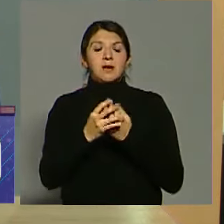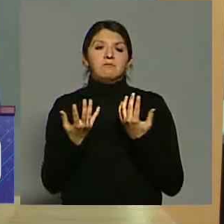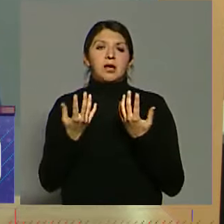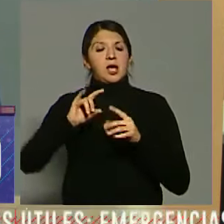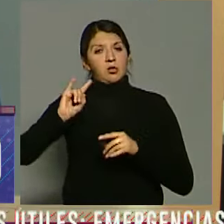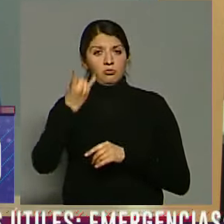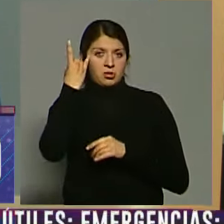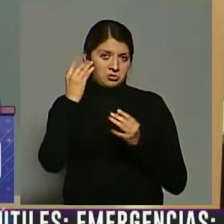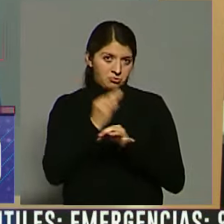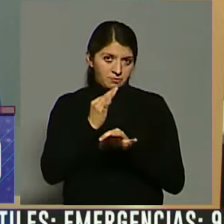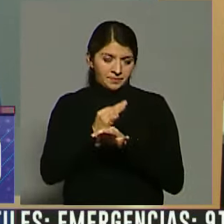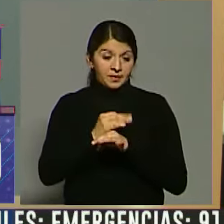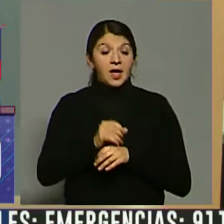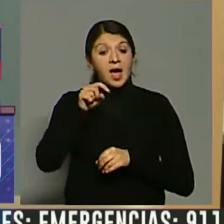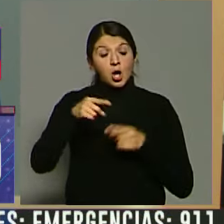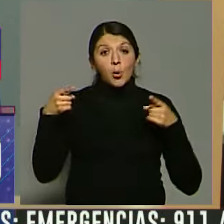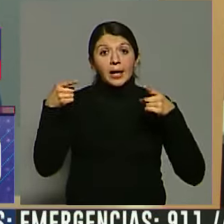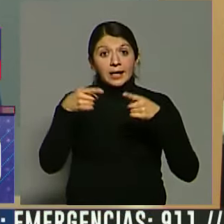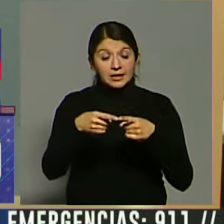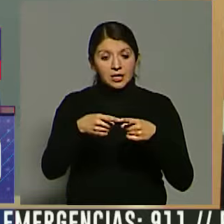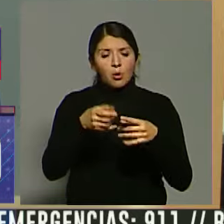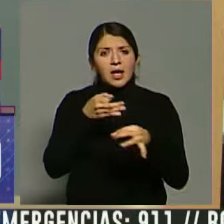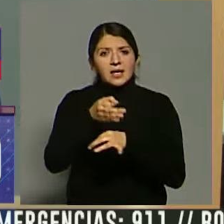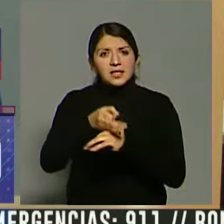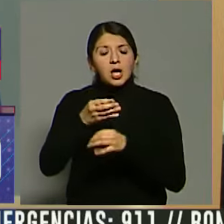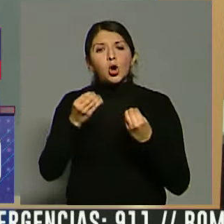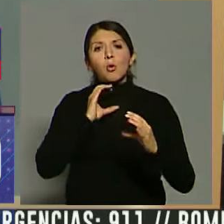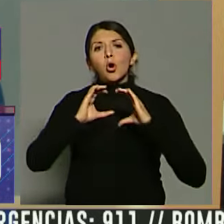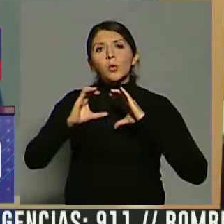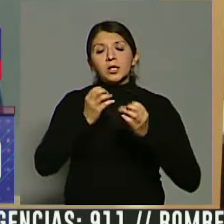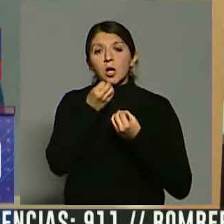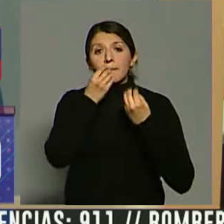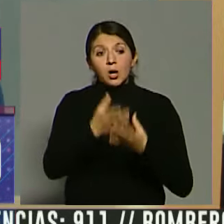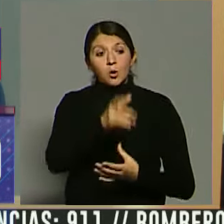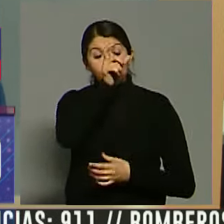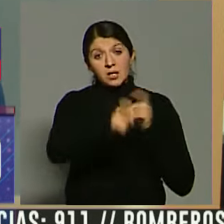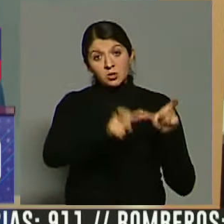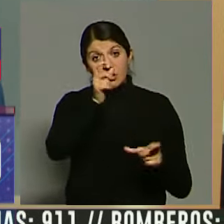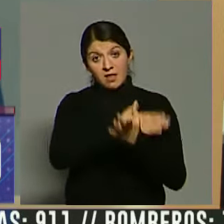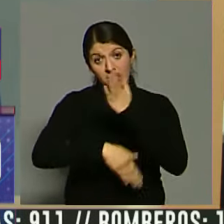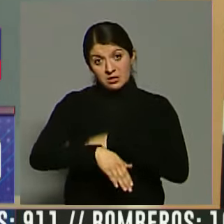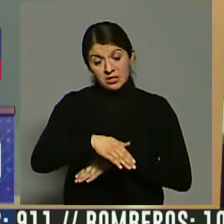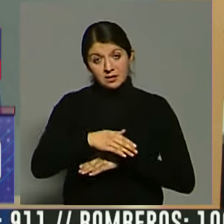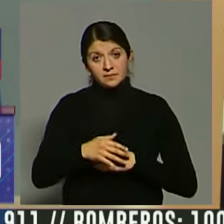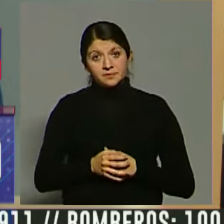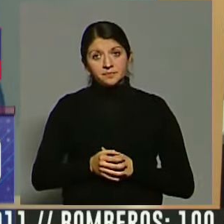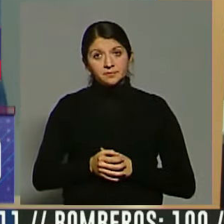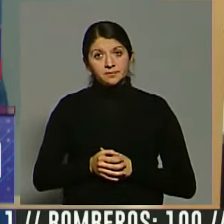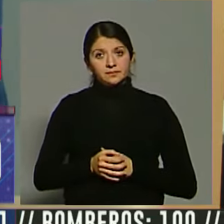tuvo como objetivo brindar herramientas para mejorar la comunicación con personas que tengan alguna discapacidad.